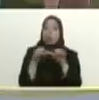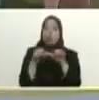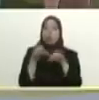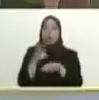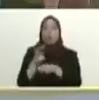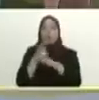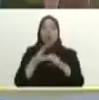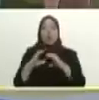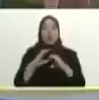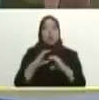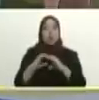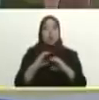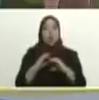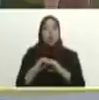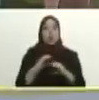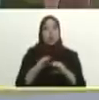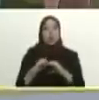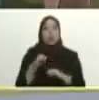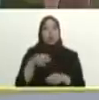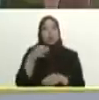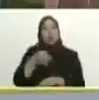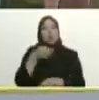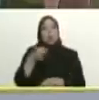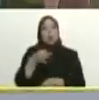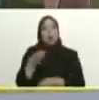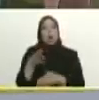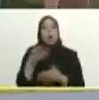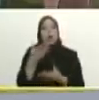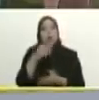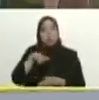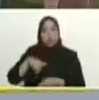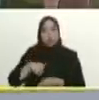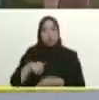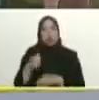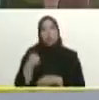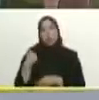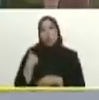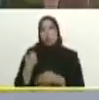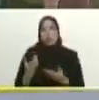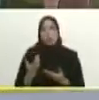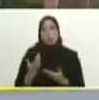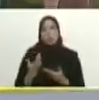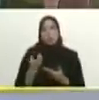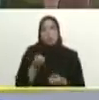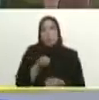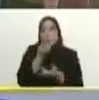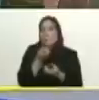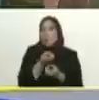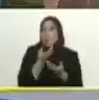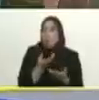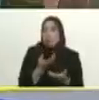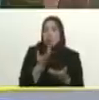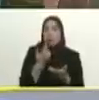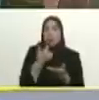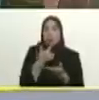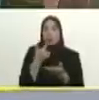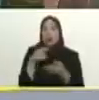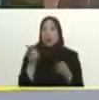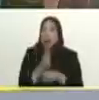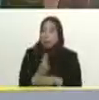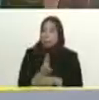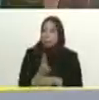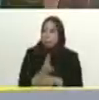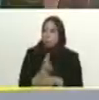comunicación para seguir accionando cualquier cosa me envíe un mensaje de manera inmediata